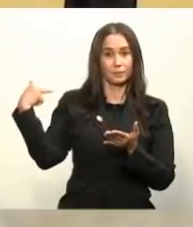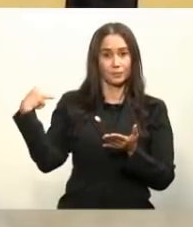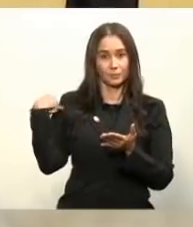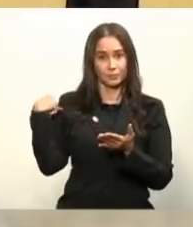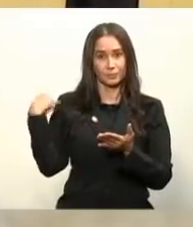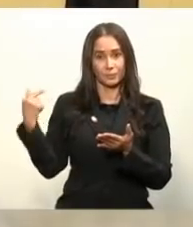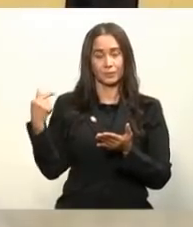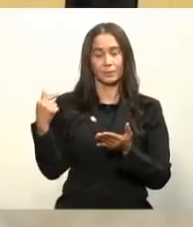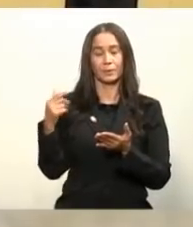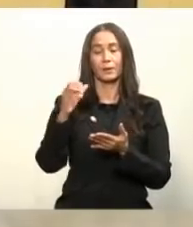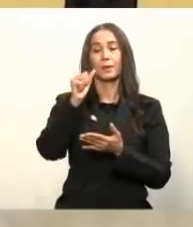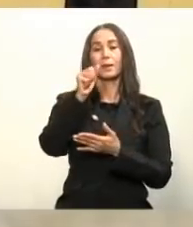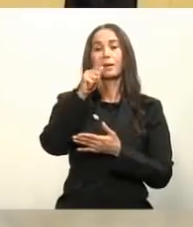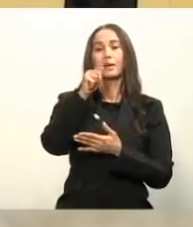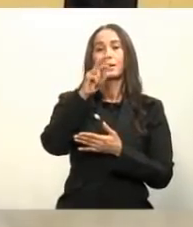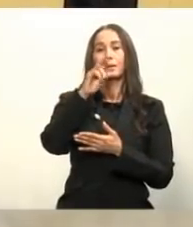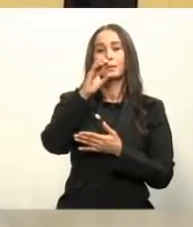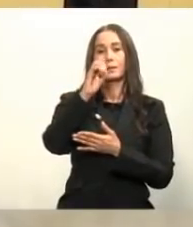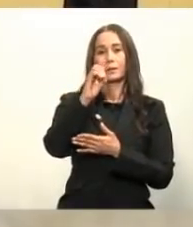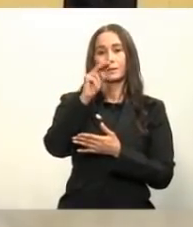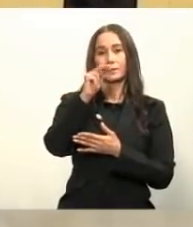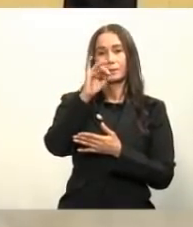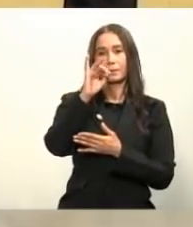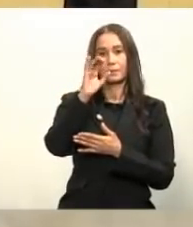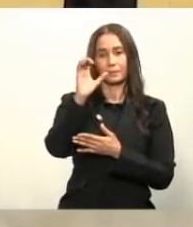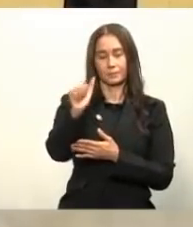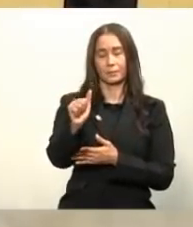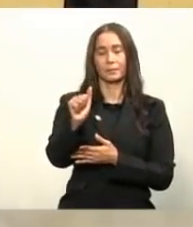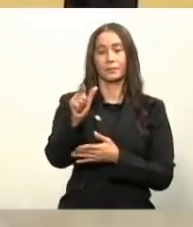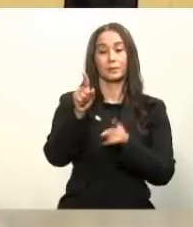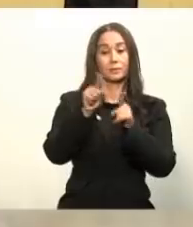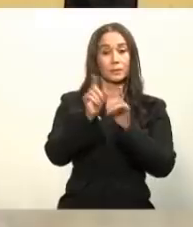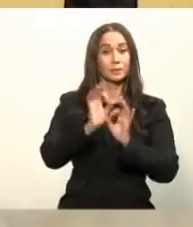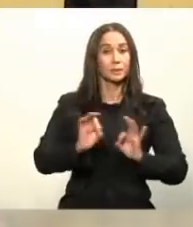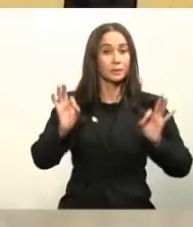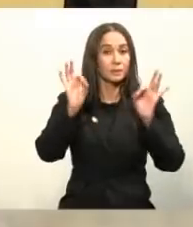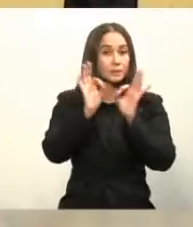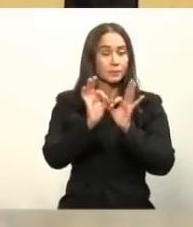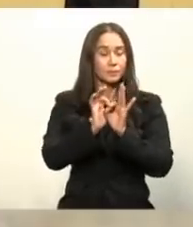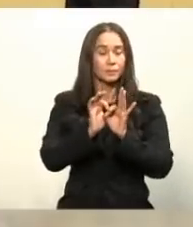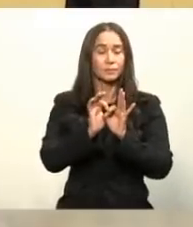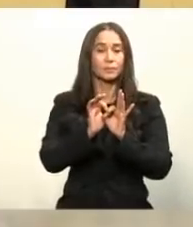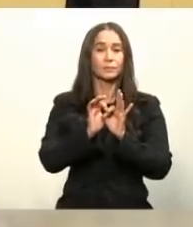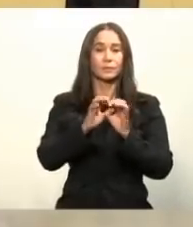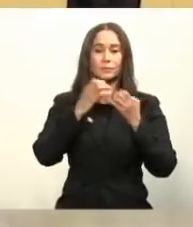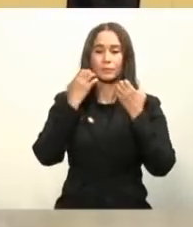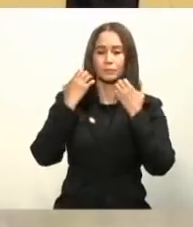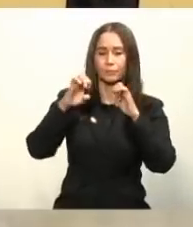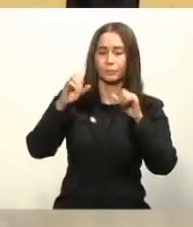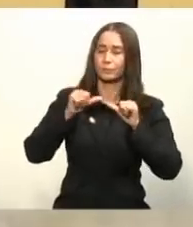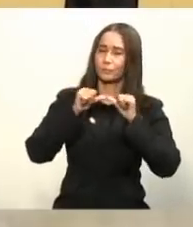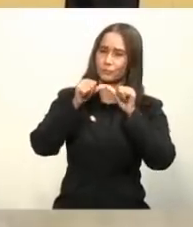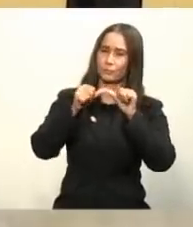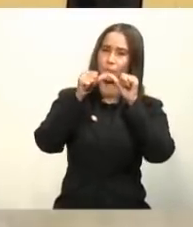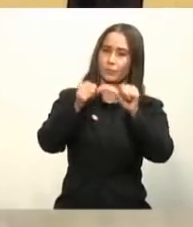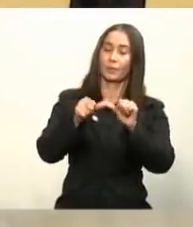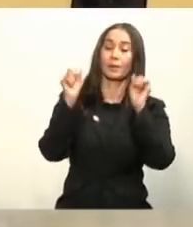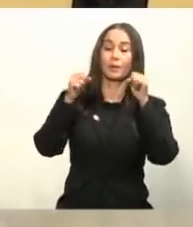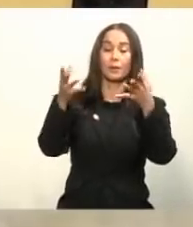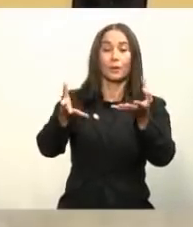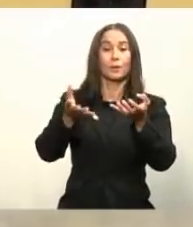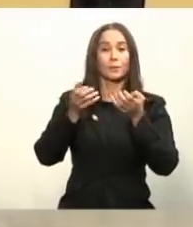AstraZeneca es parte del gran esfuerzo que seguimos haciendo para conseguir